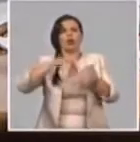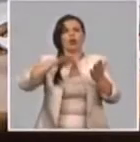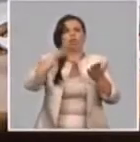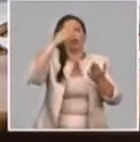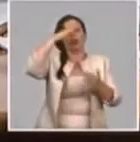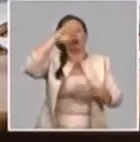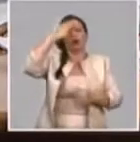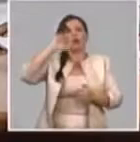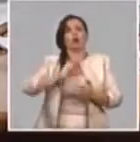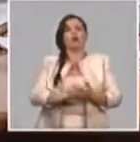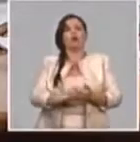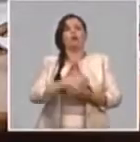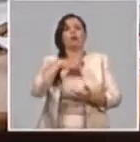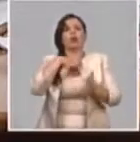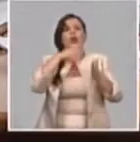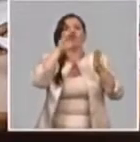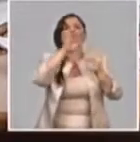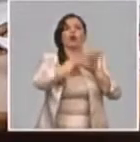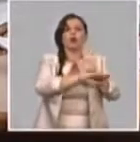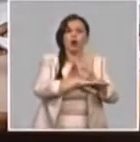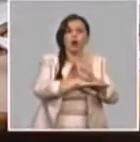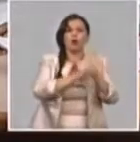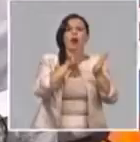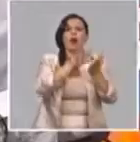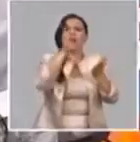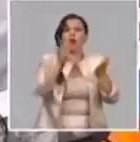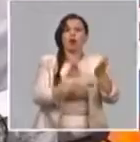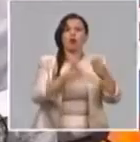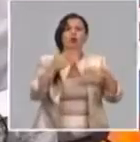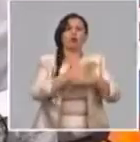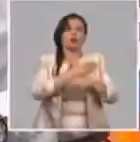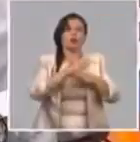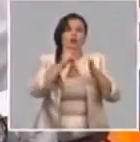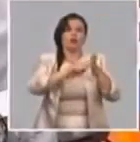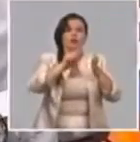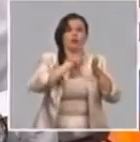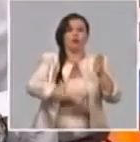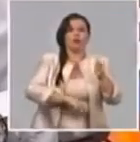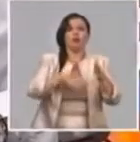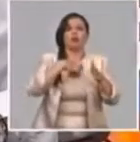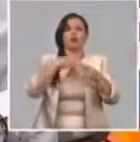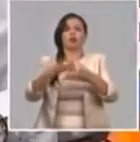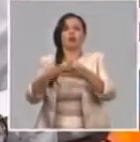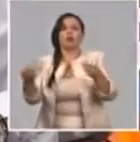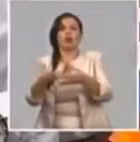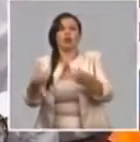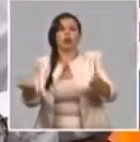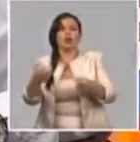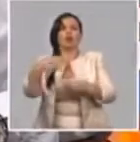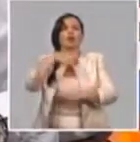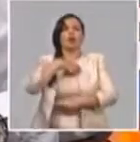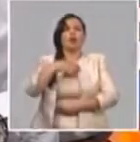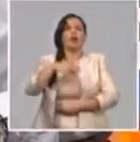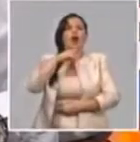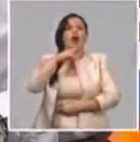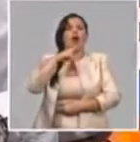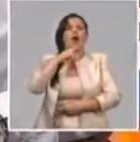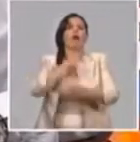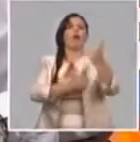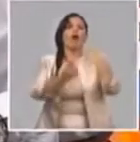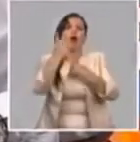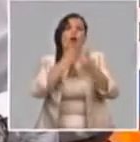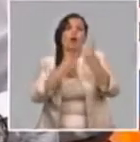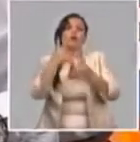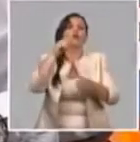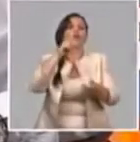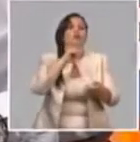arrocero con ciertas inversiones, tenemos tierra, tenemos con excepción de subdehíbaros este año, agua en un grupo de lugares y